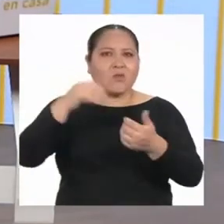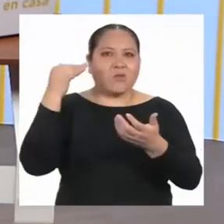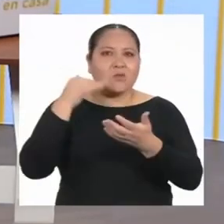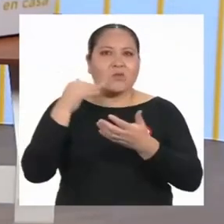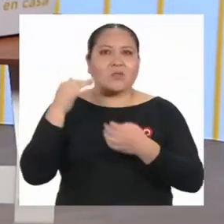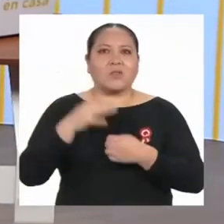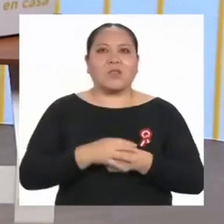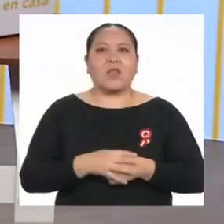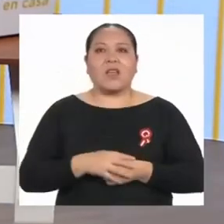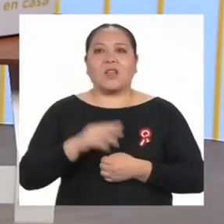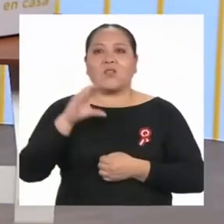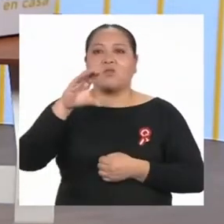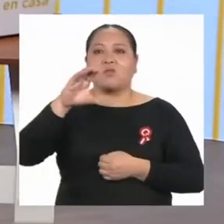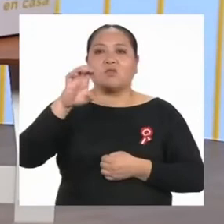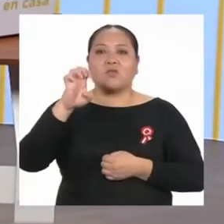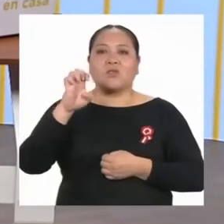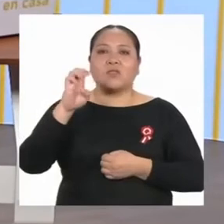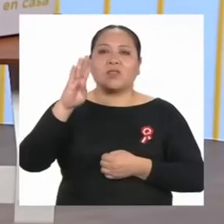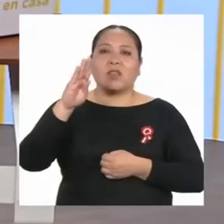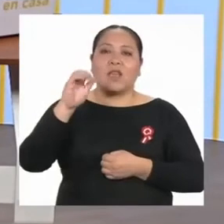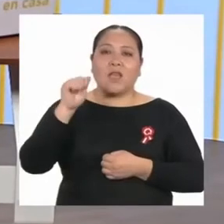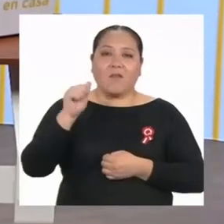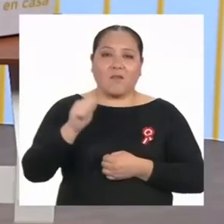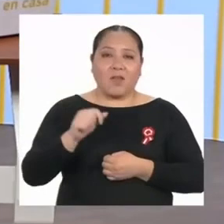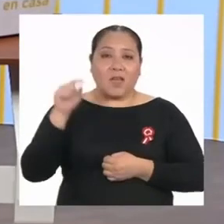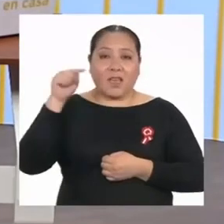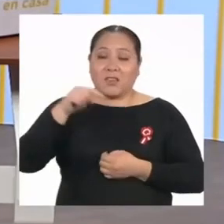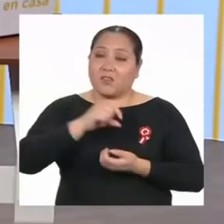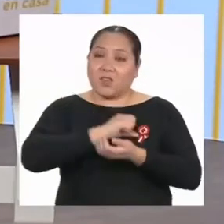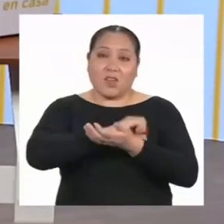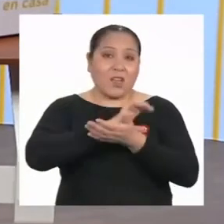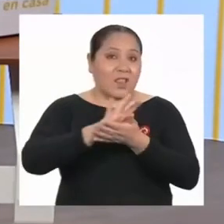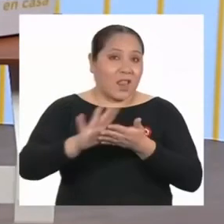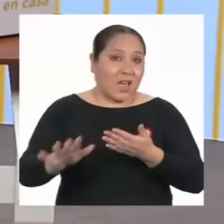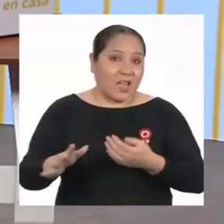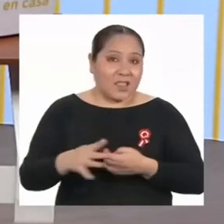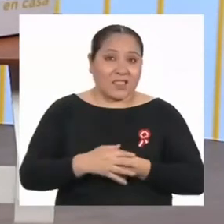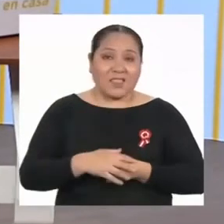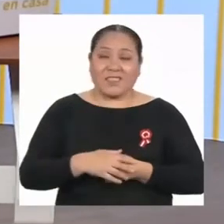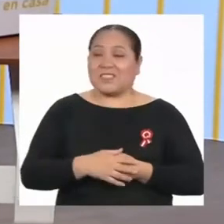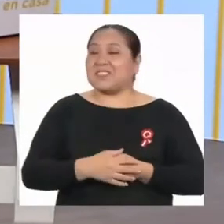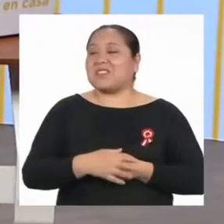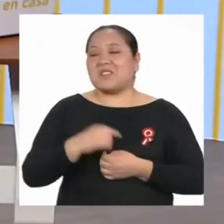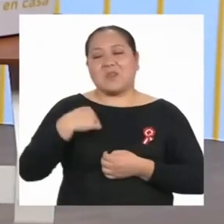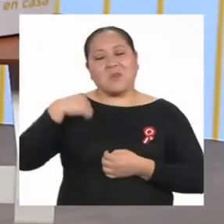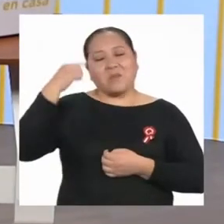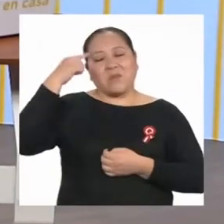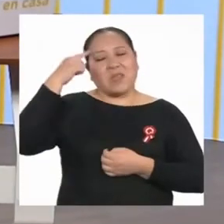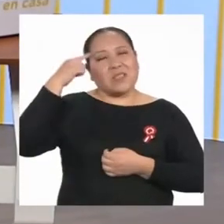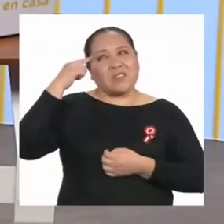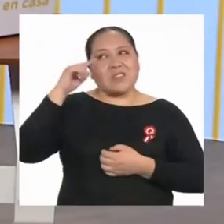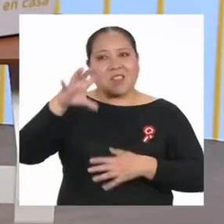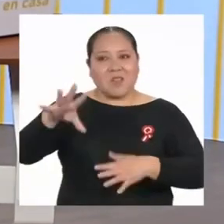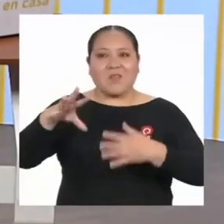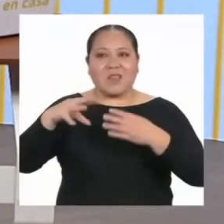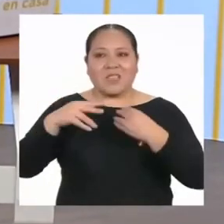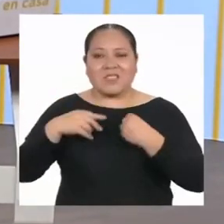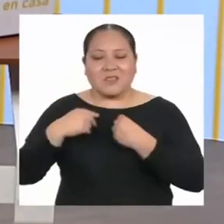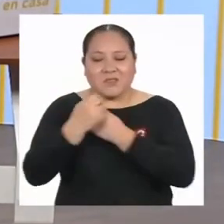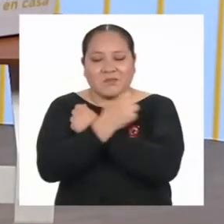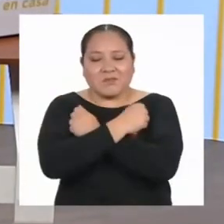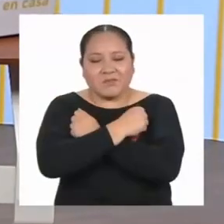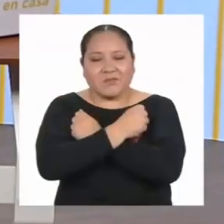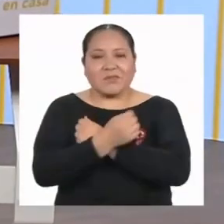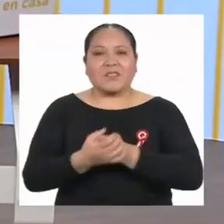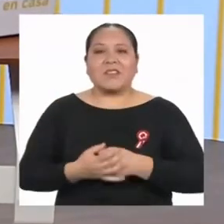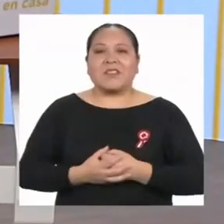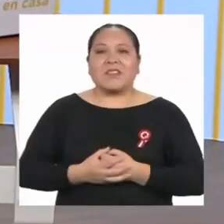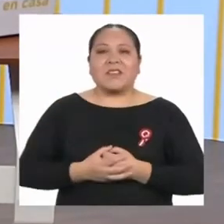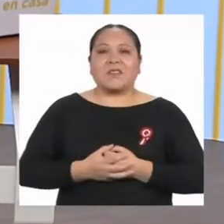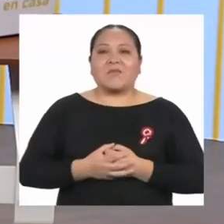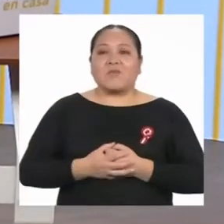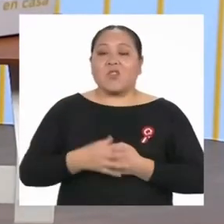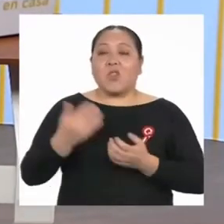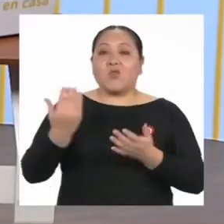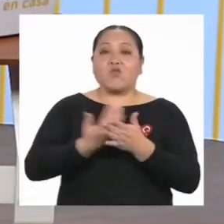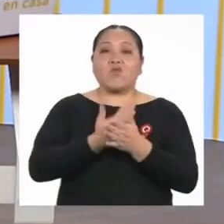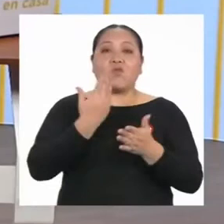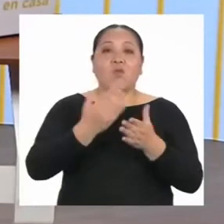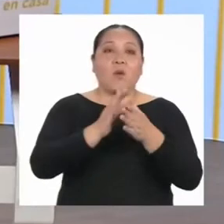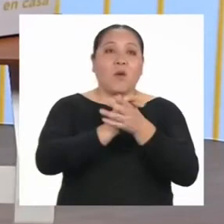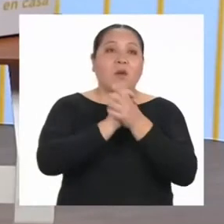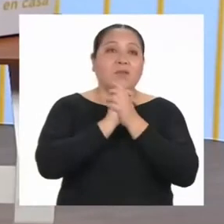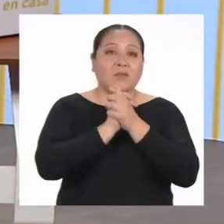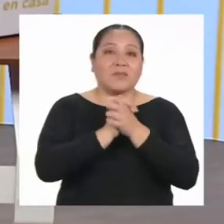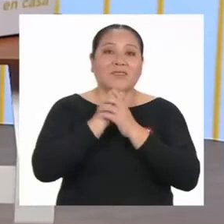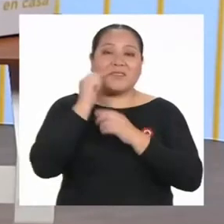un CEBA. Estos son gratuitos y seguro que te recibirán con cariño. Harás nuevas amistades y